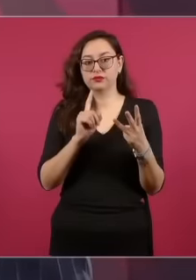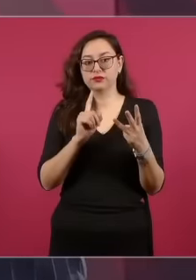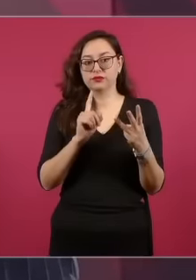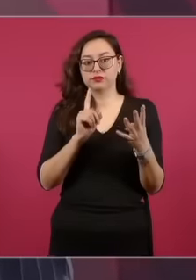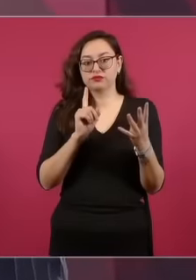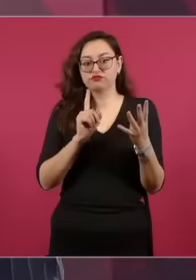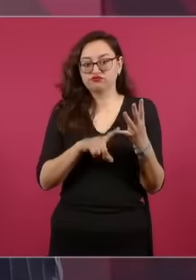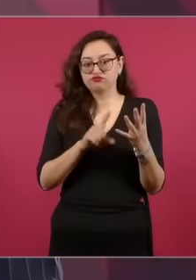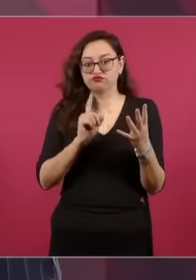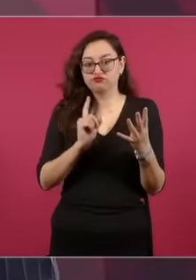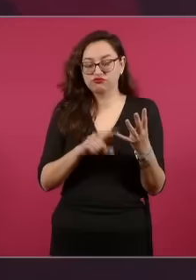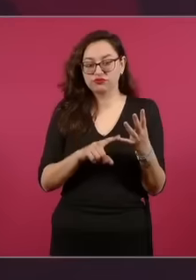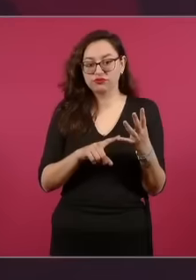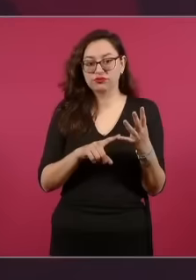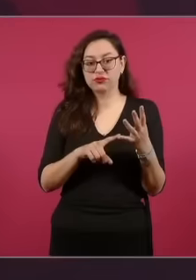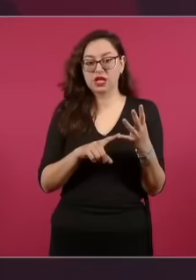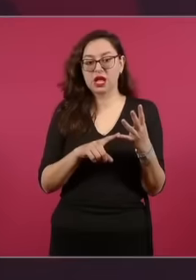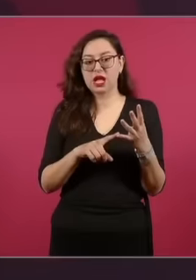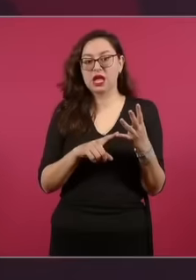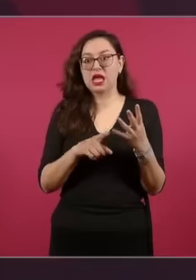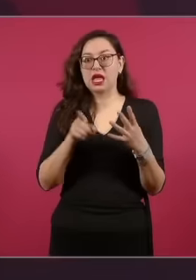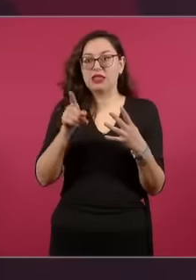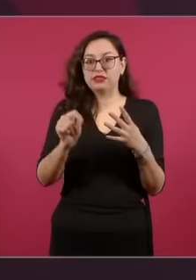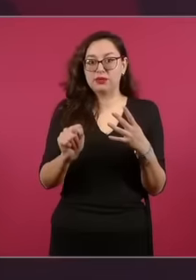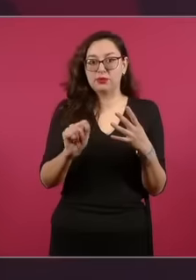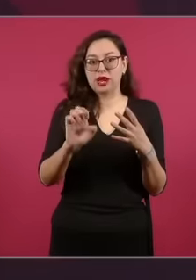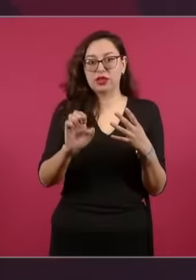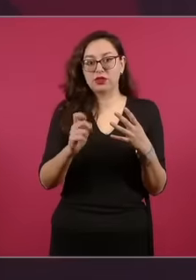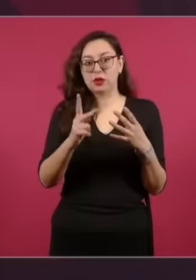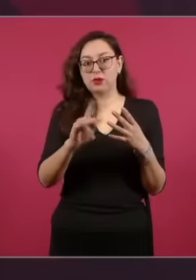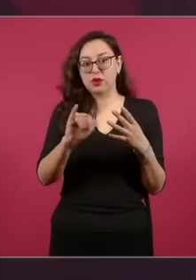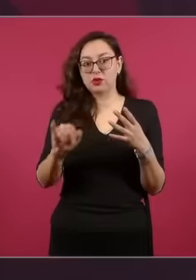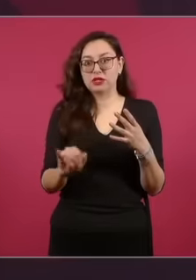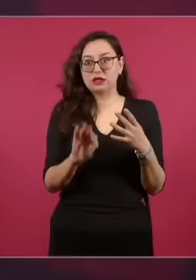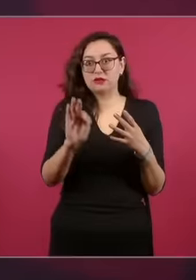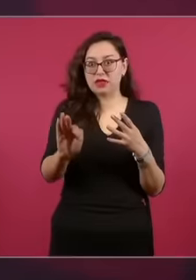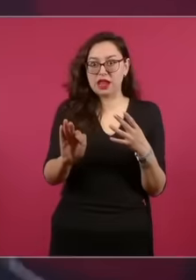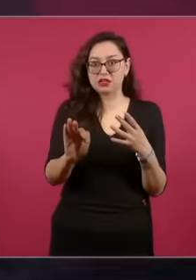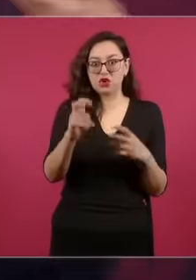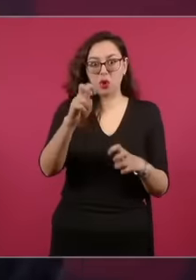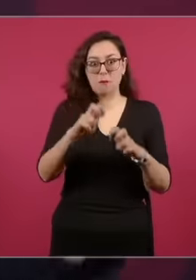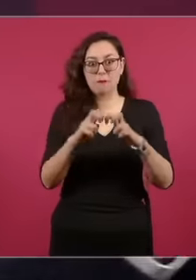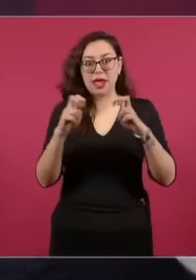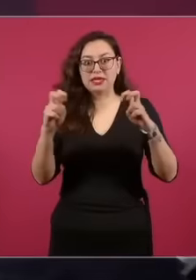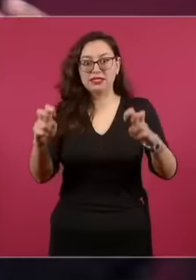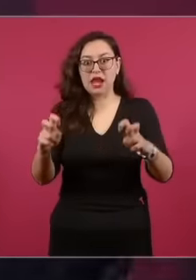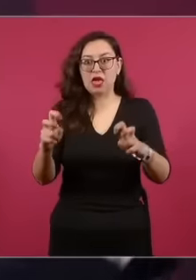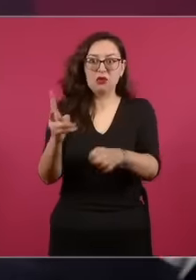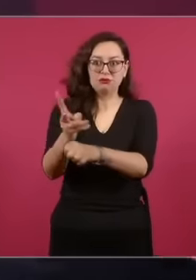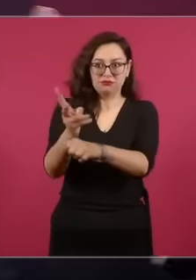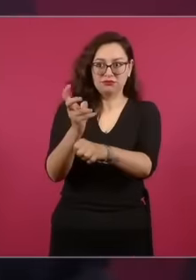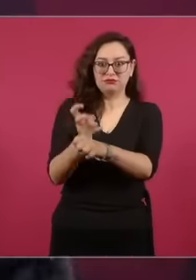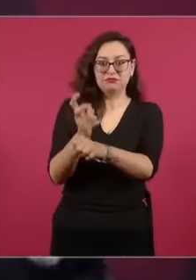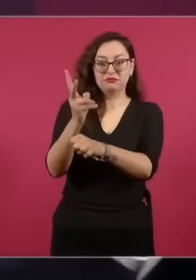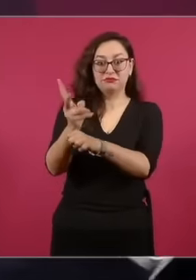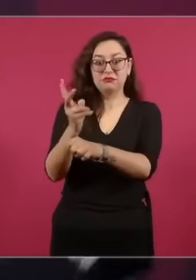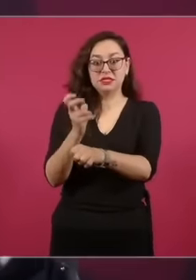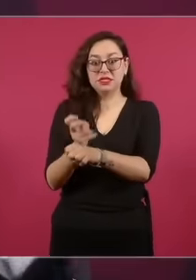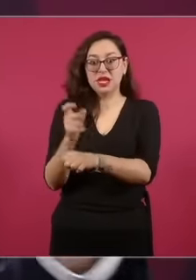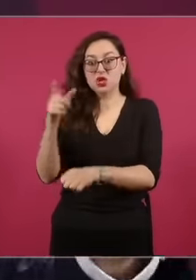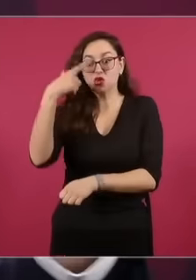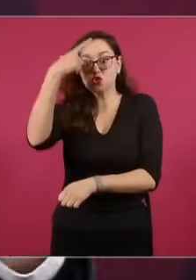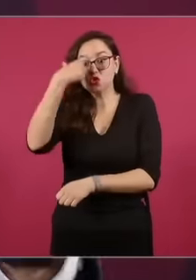magistrados del tribunal electoral un encuentro una cena